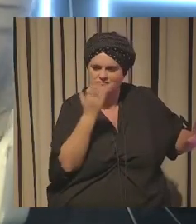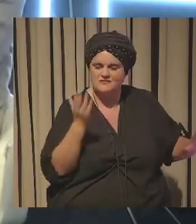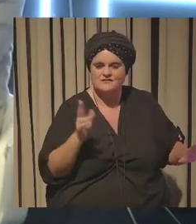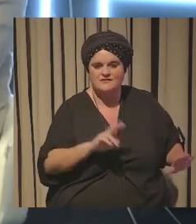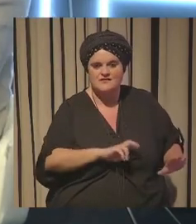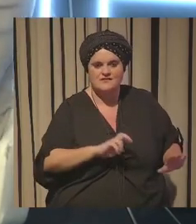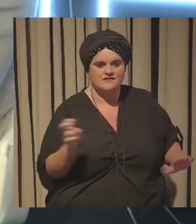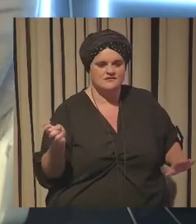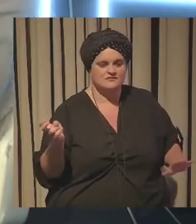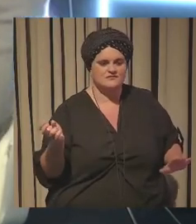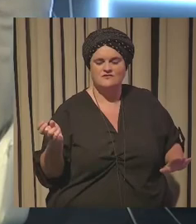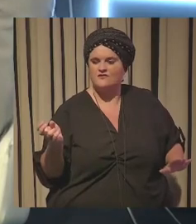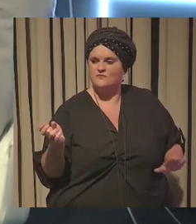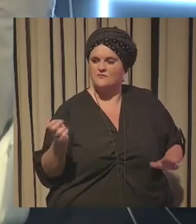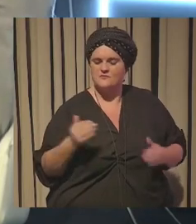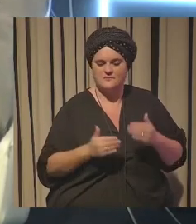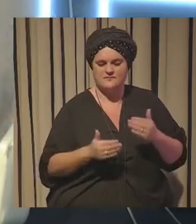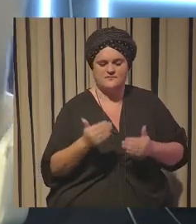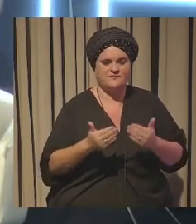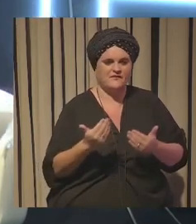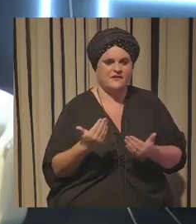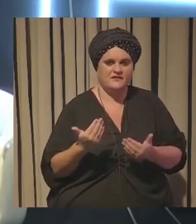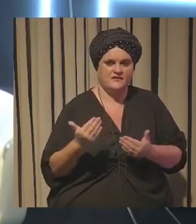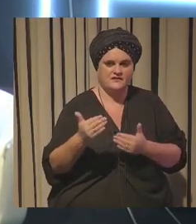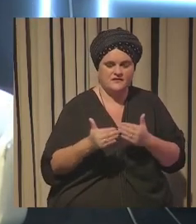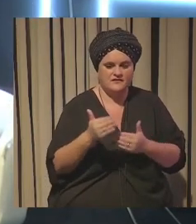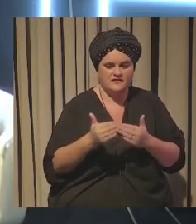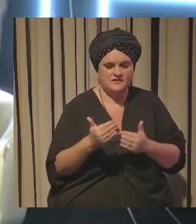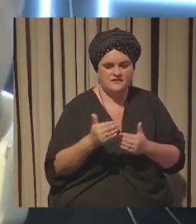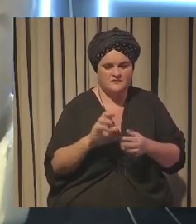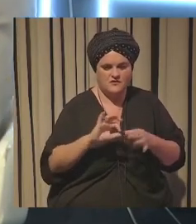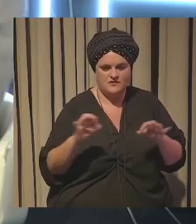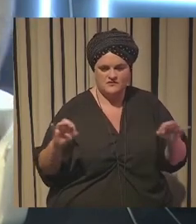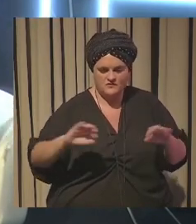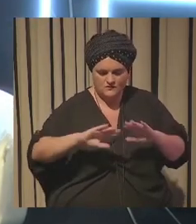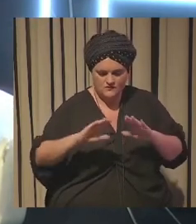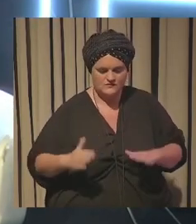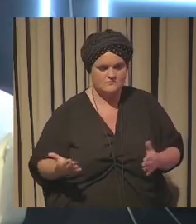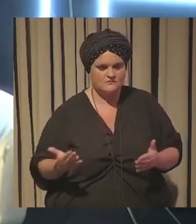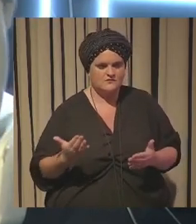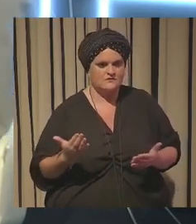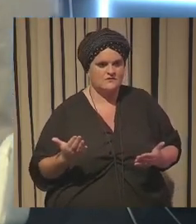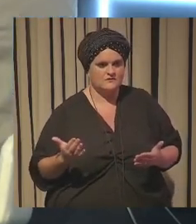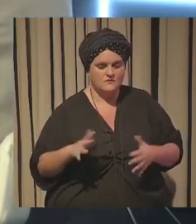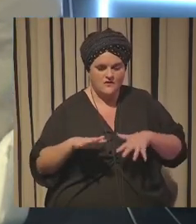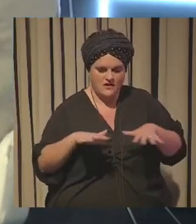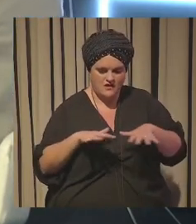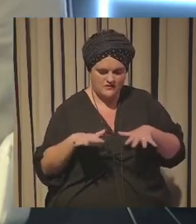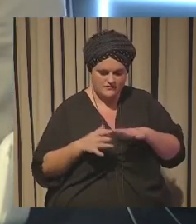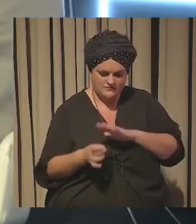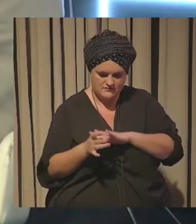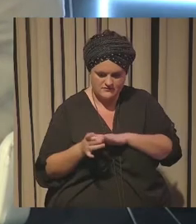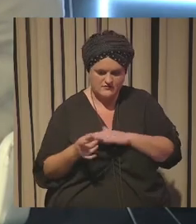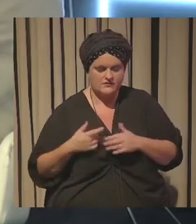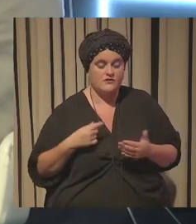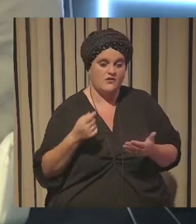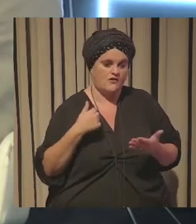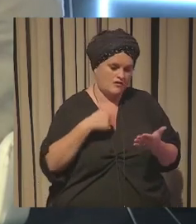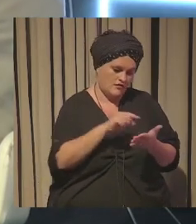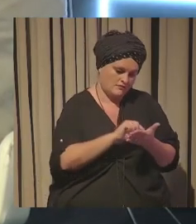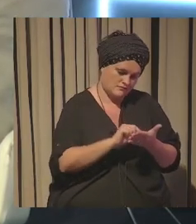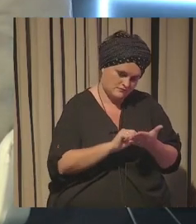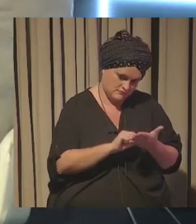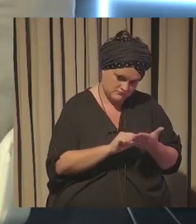eso ya es innovar entonces como veis lo que intentamos es que en el último trozo de la cadena sucedan cosas acción he estado cogiendo apuntes porque